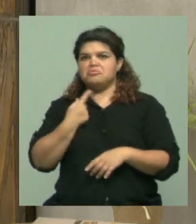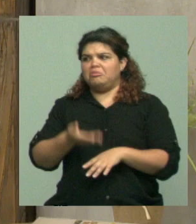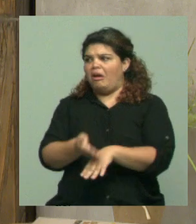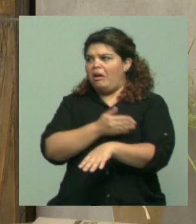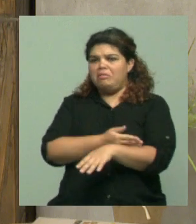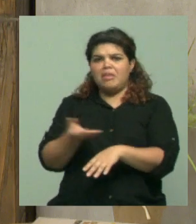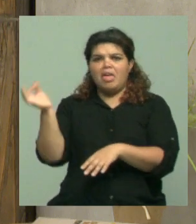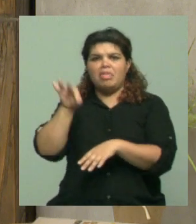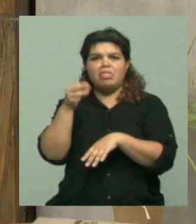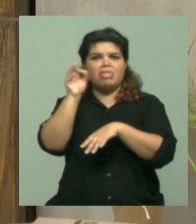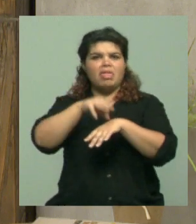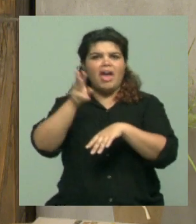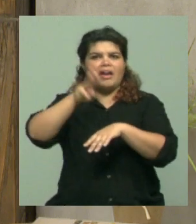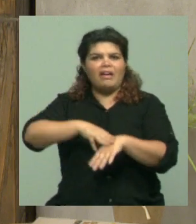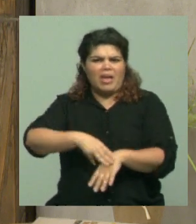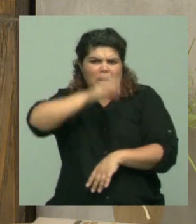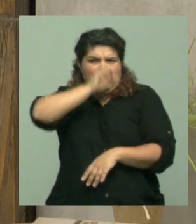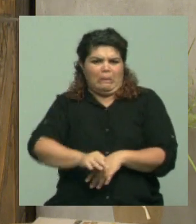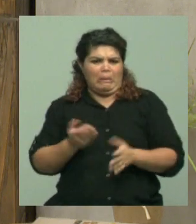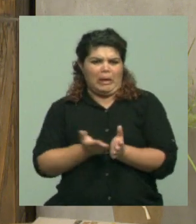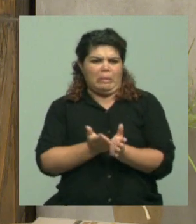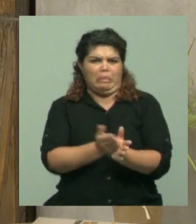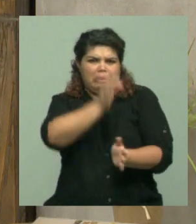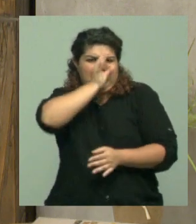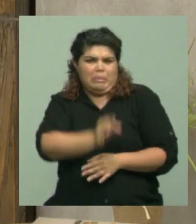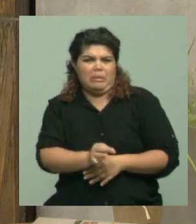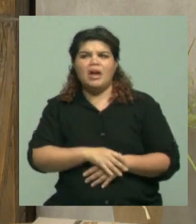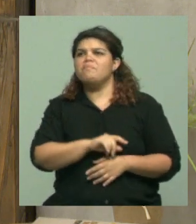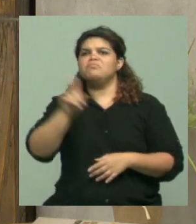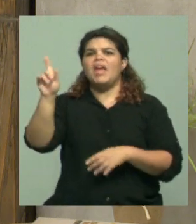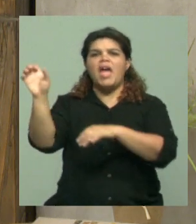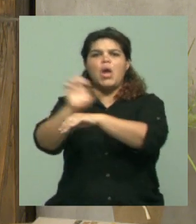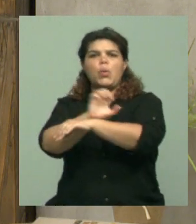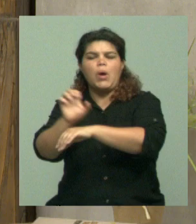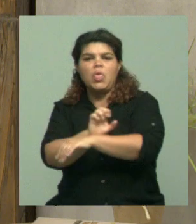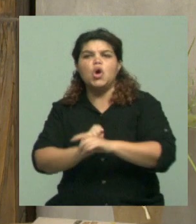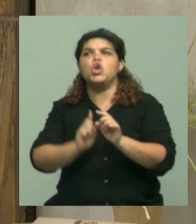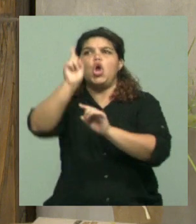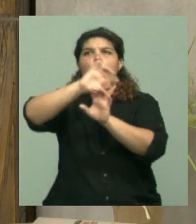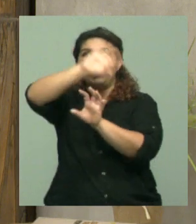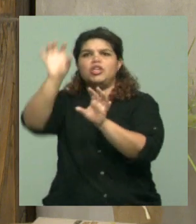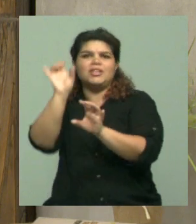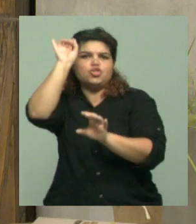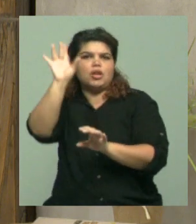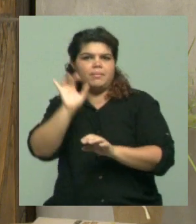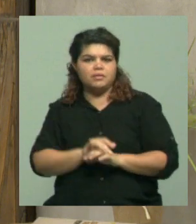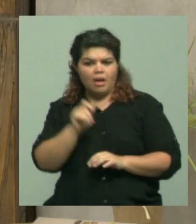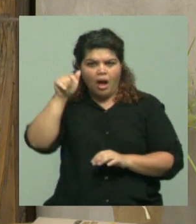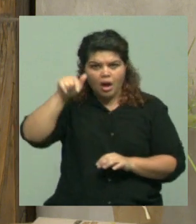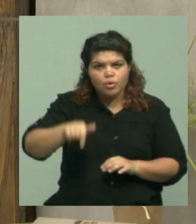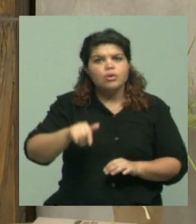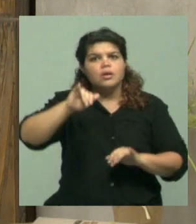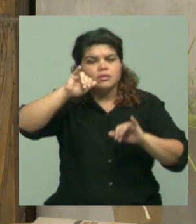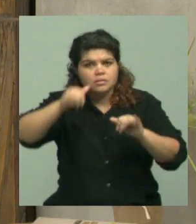porque era una enfermedad exótica. Nunca íbamos a tener dengue porque dengue era del Ecuador, el norte. Exacto, sí. Y hoy día en la currícula de medicina es